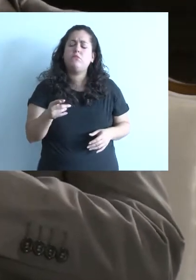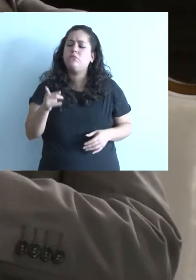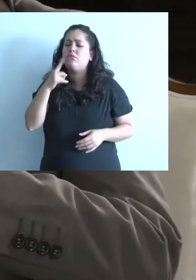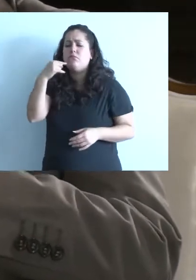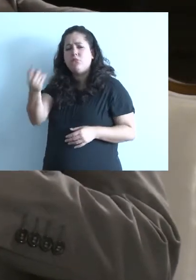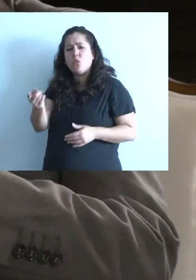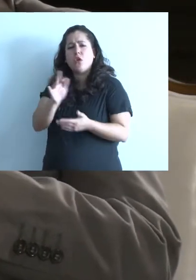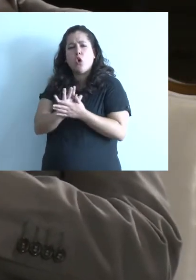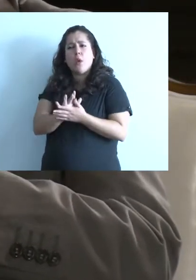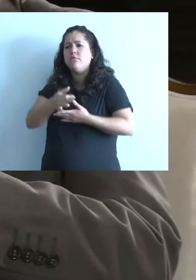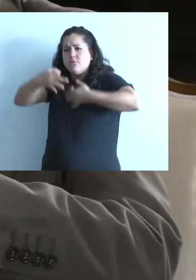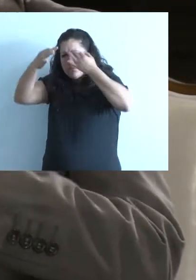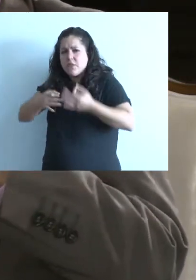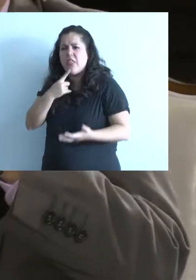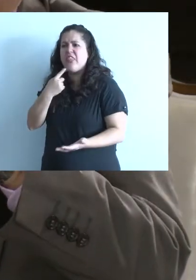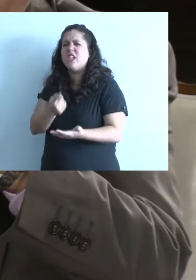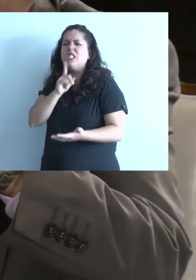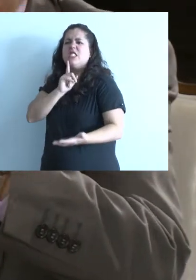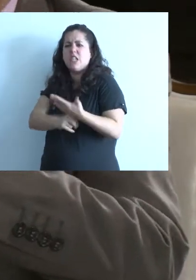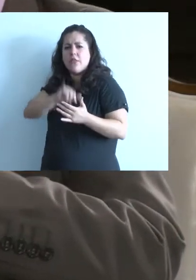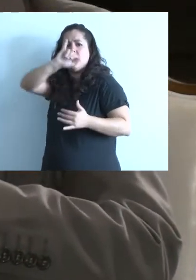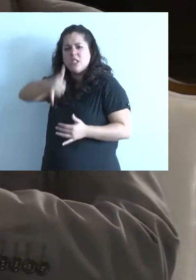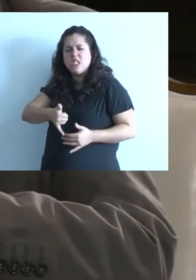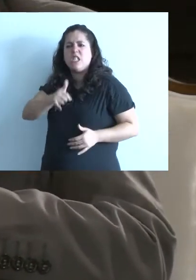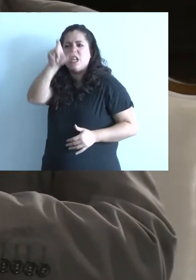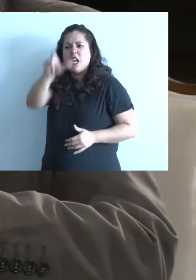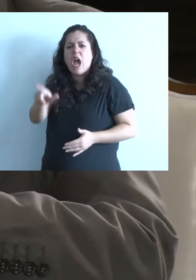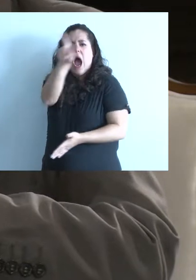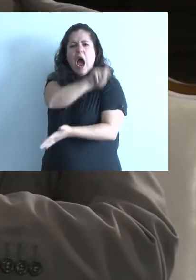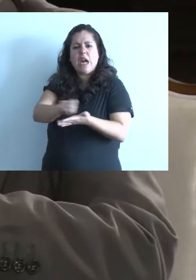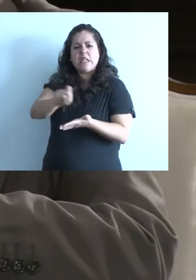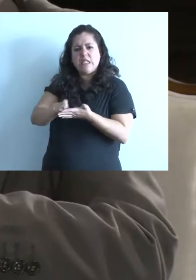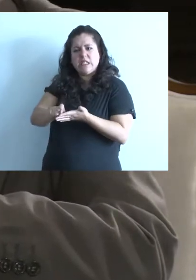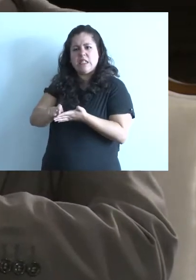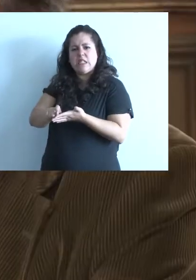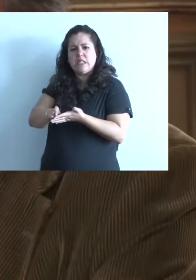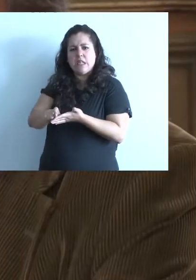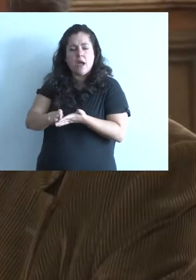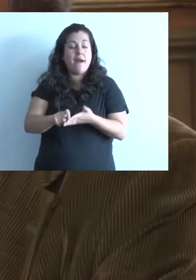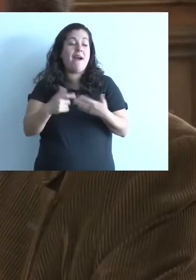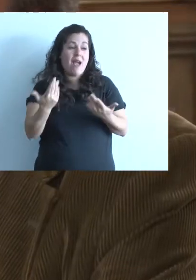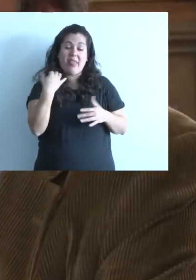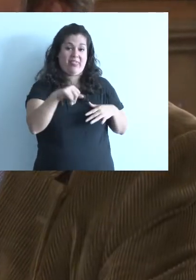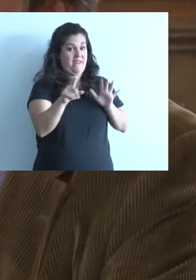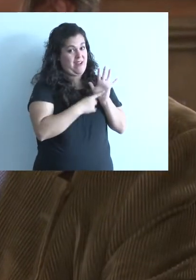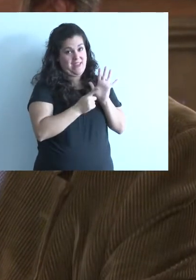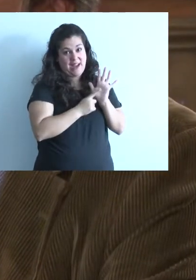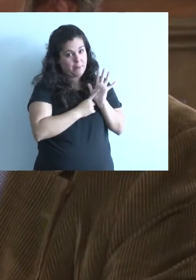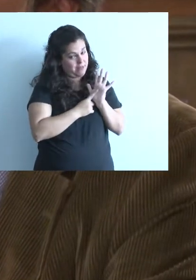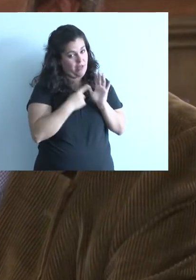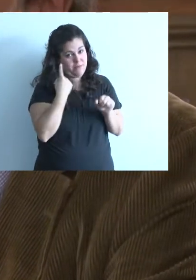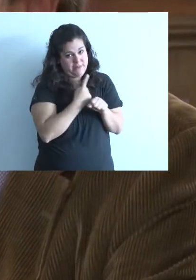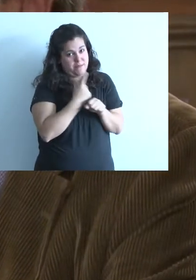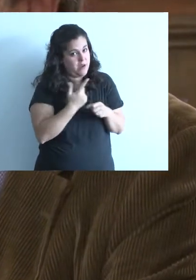la calificación de artista, ya sea escritor o en plástico? Bueno, tiene que ser reglamentado, pero